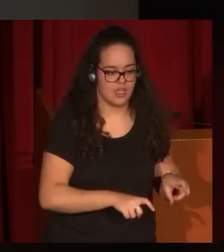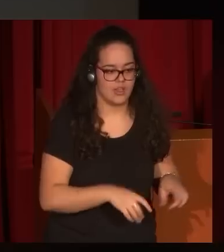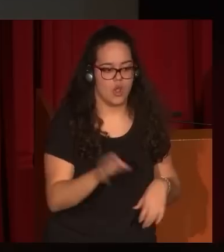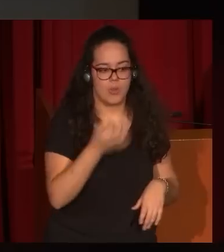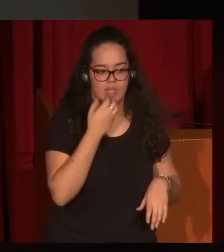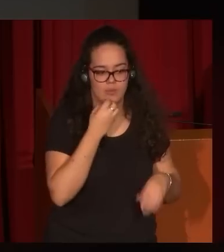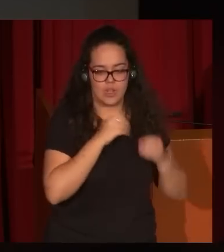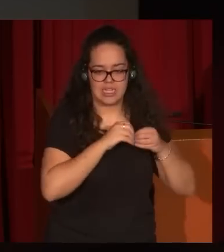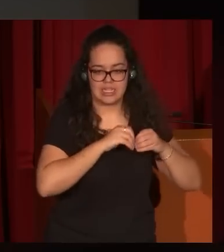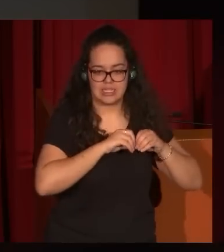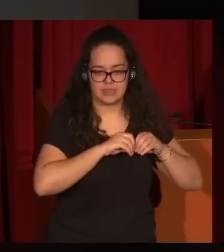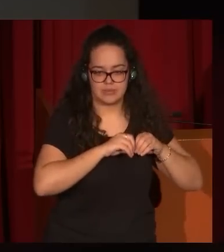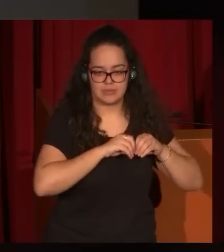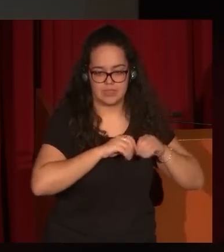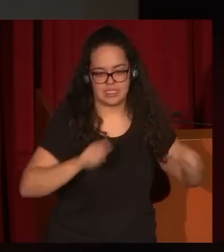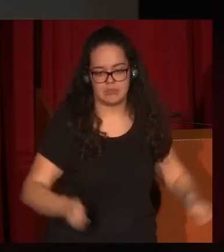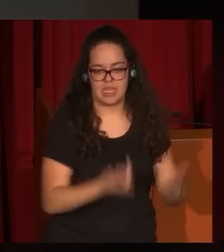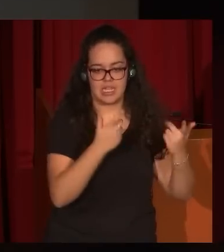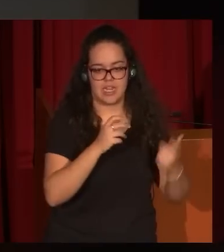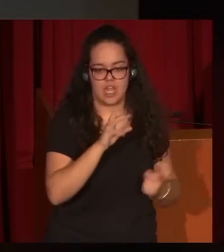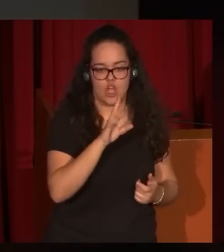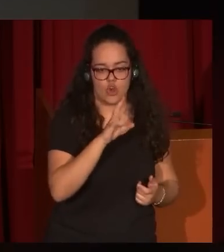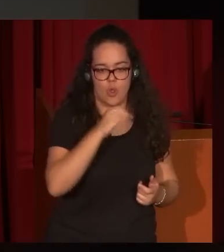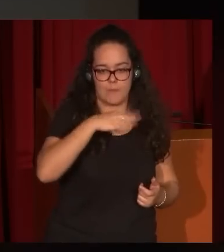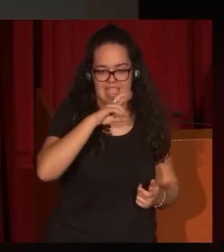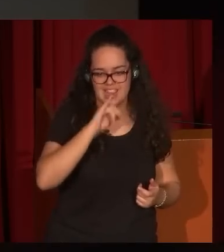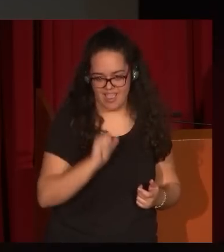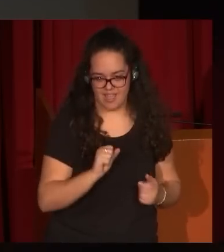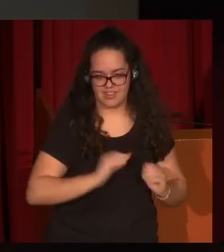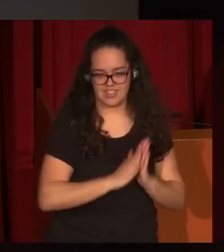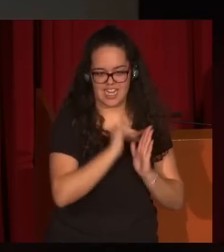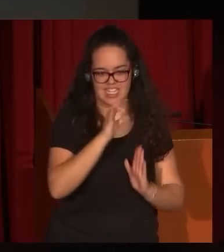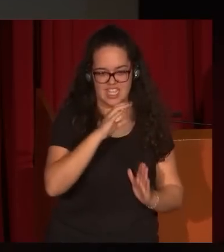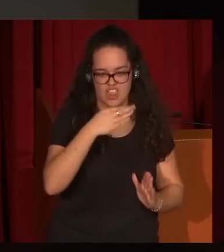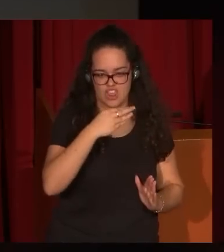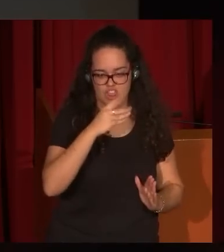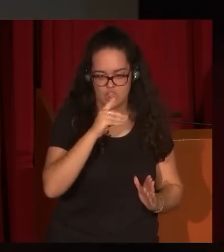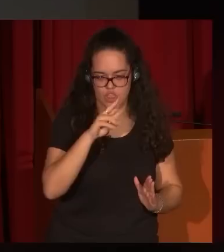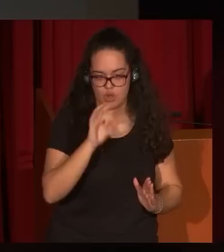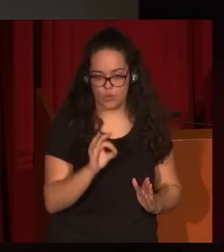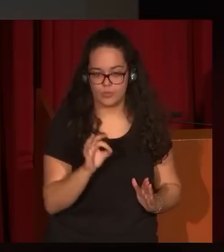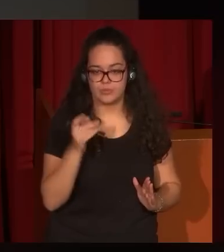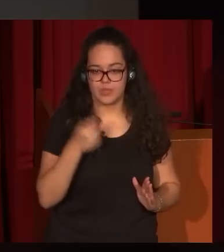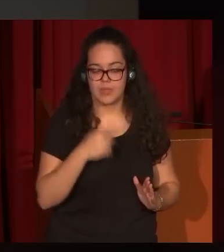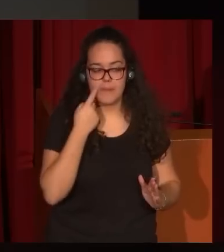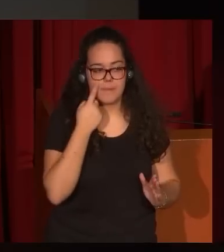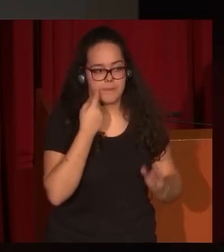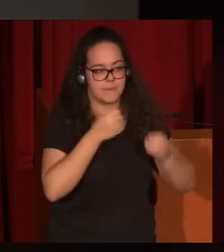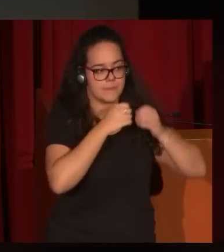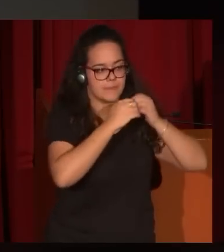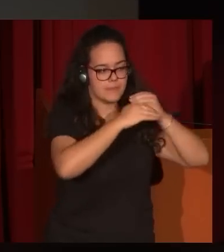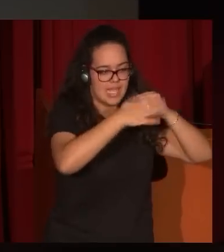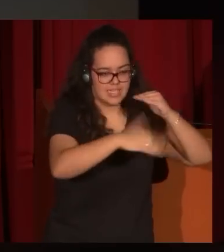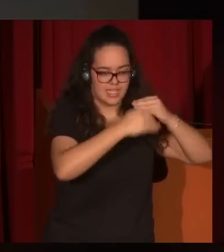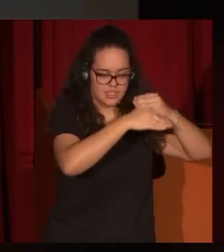Isidro. Como ven, ya lo veremos, como Eugenio Lucas le gustan mucho los paisajes muy panorámicos, cuajados de